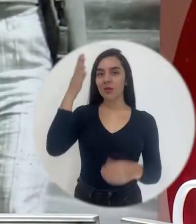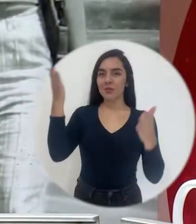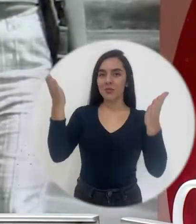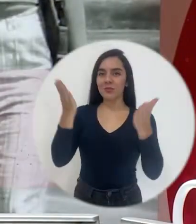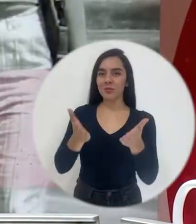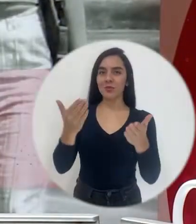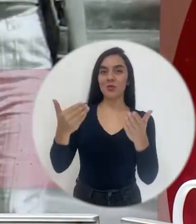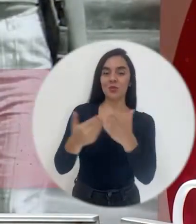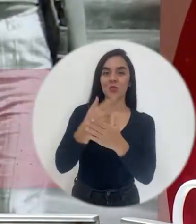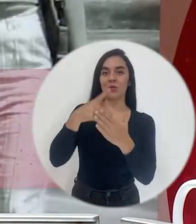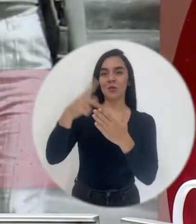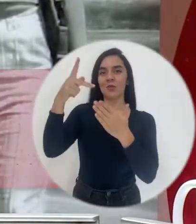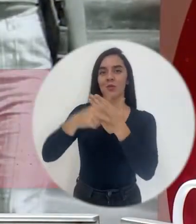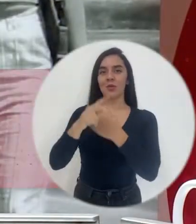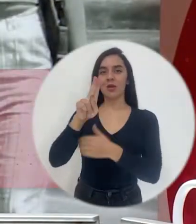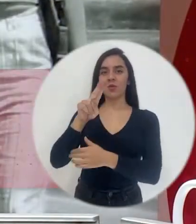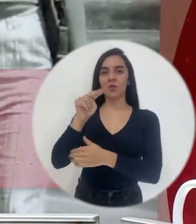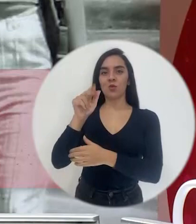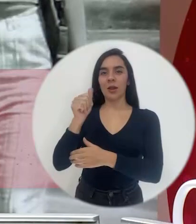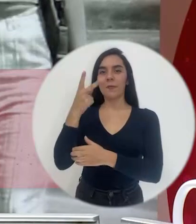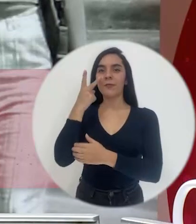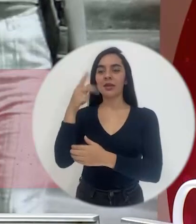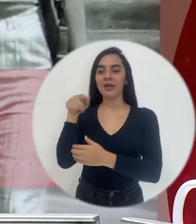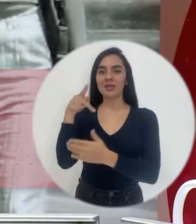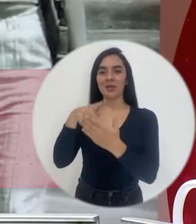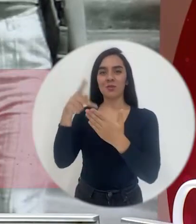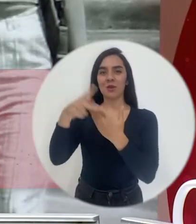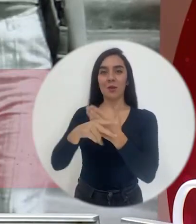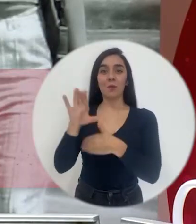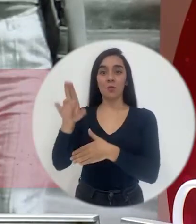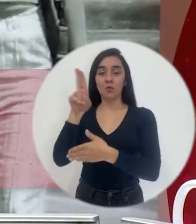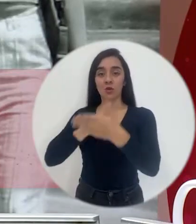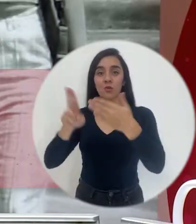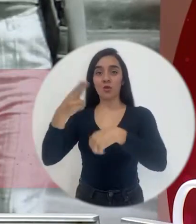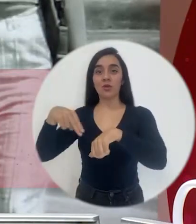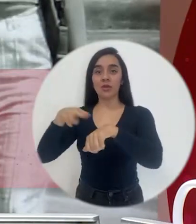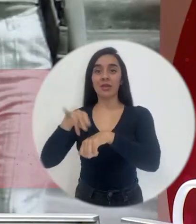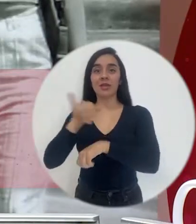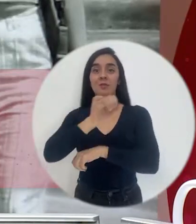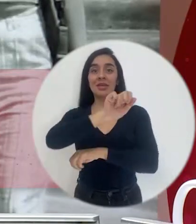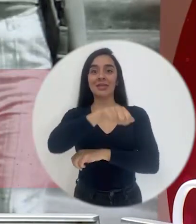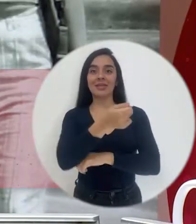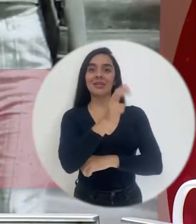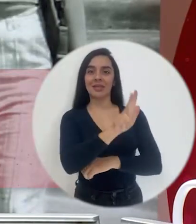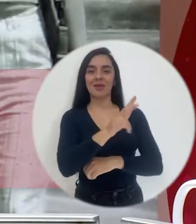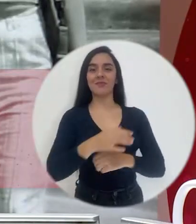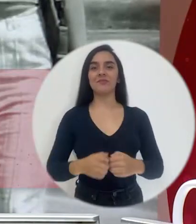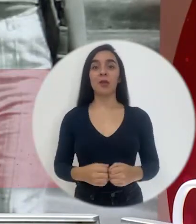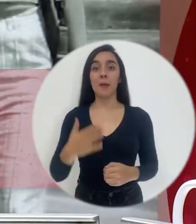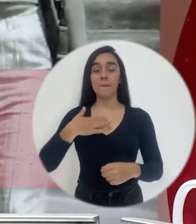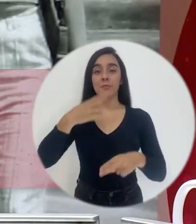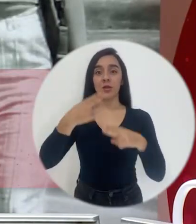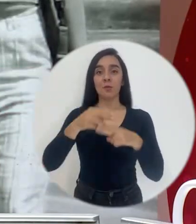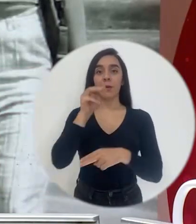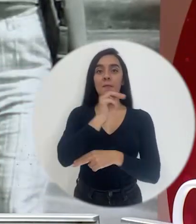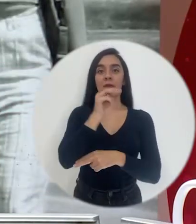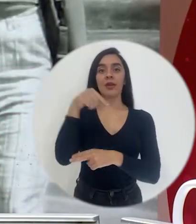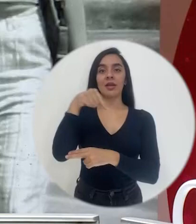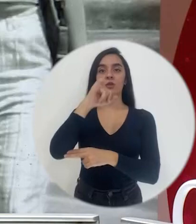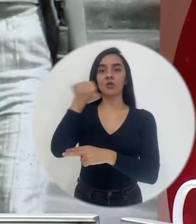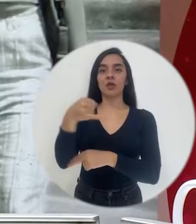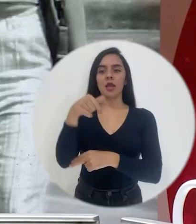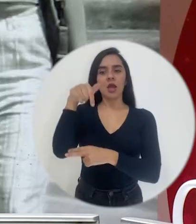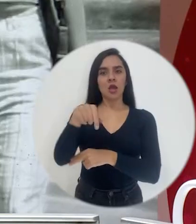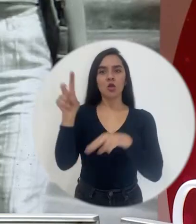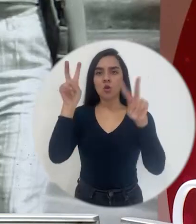Hola, tal? Bienvenidos a una edición más de Una Mirada, el programa de la Universidad Nacional y SINAR S.A. Mi nombre es